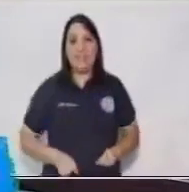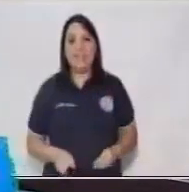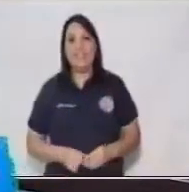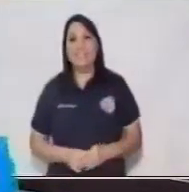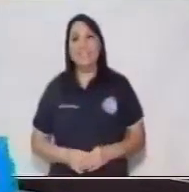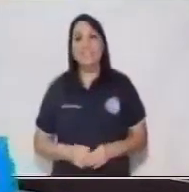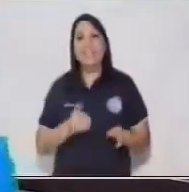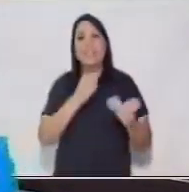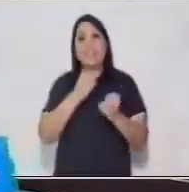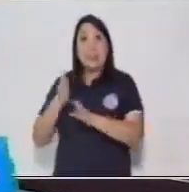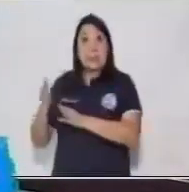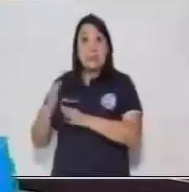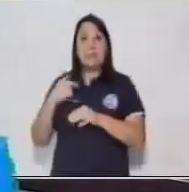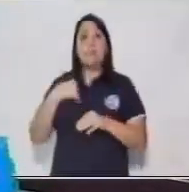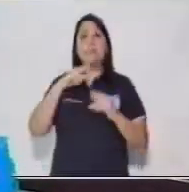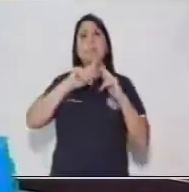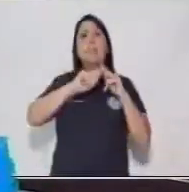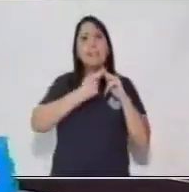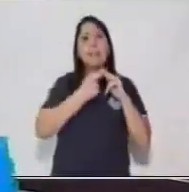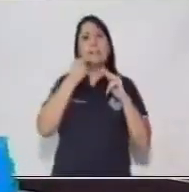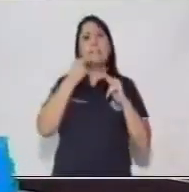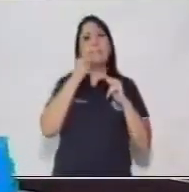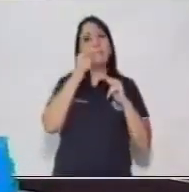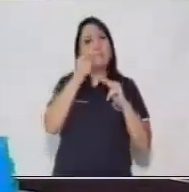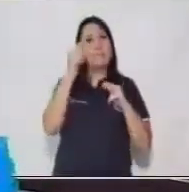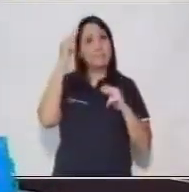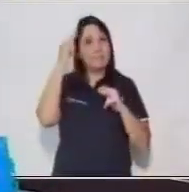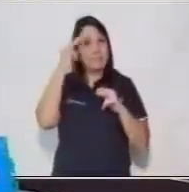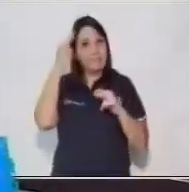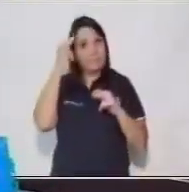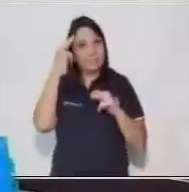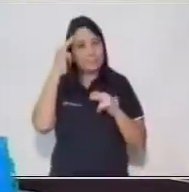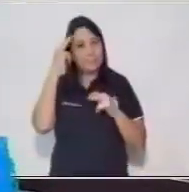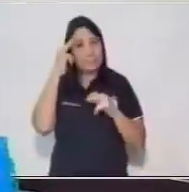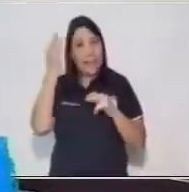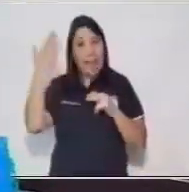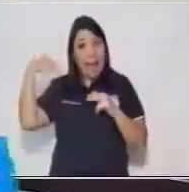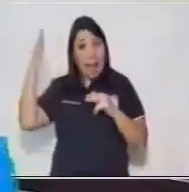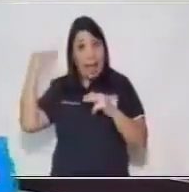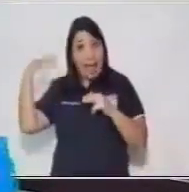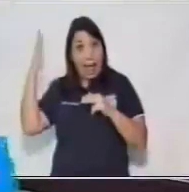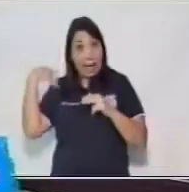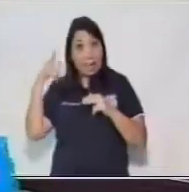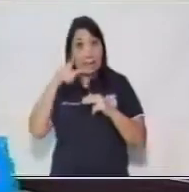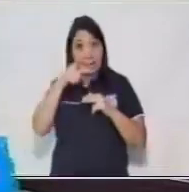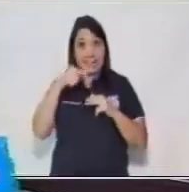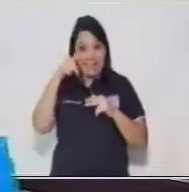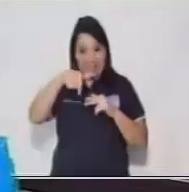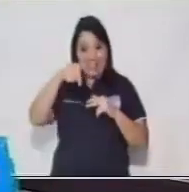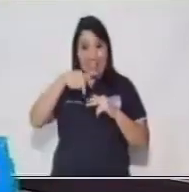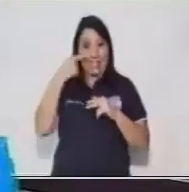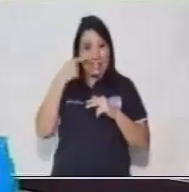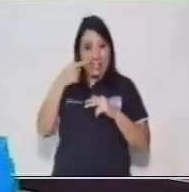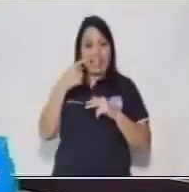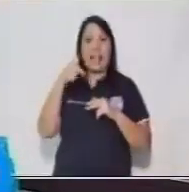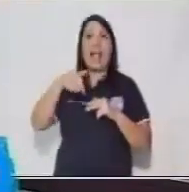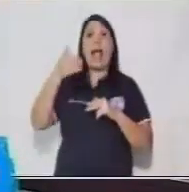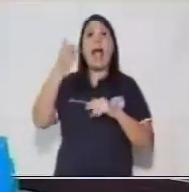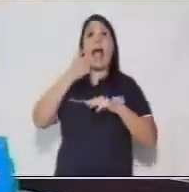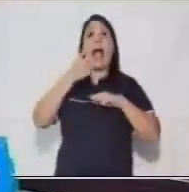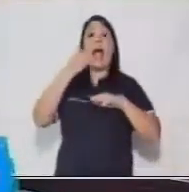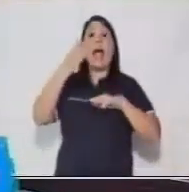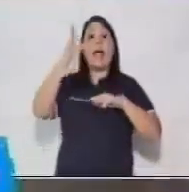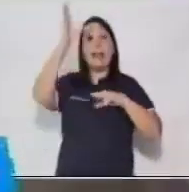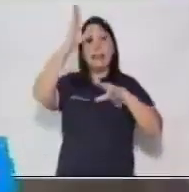Muy bien, para empezar, vamos a recordar que en las sesiones anteriores hemos estado trabajando